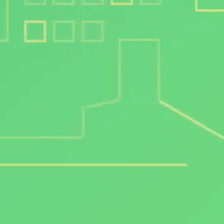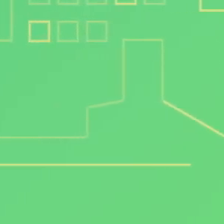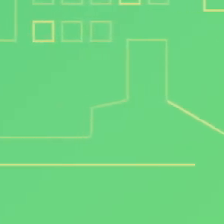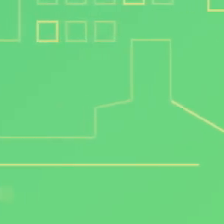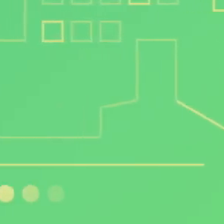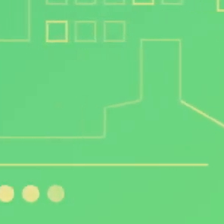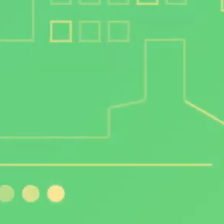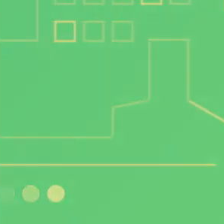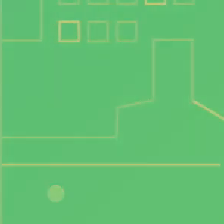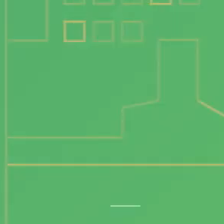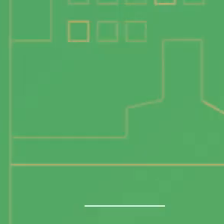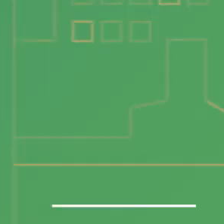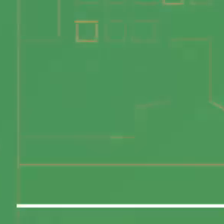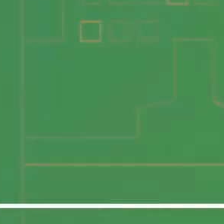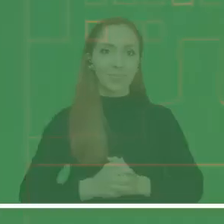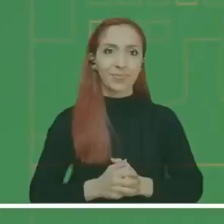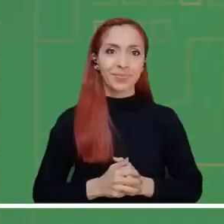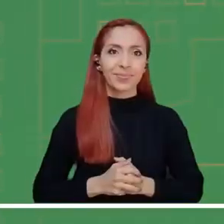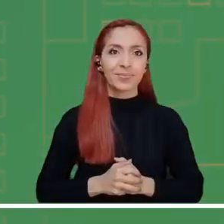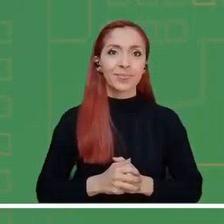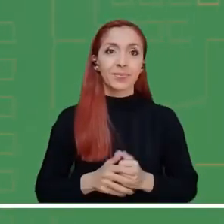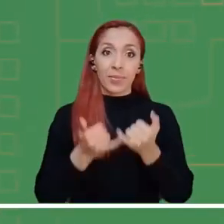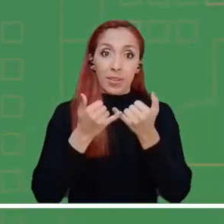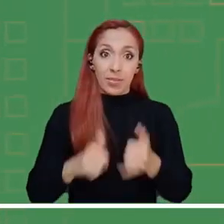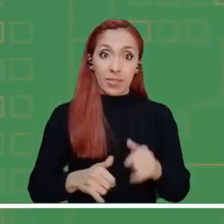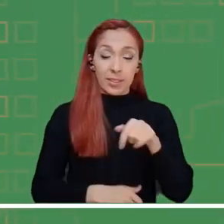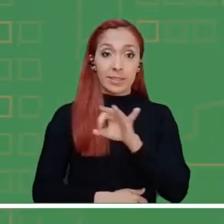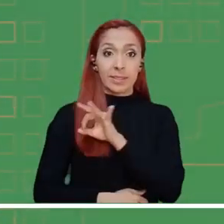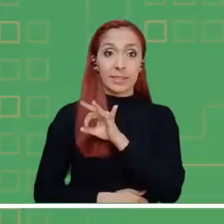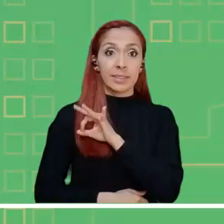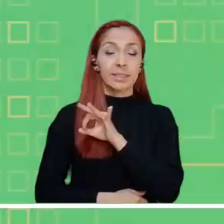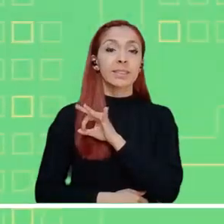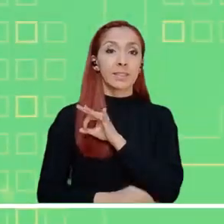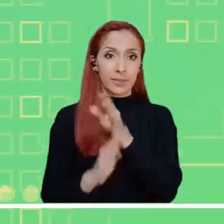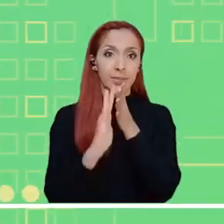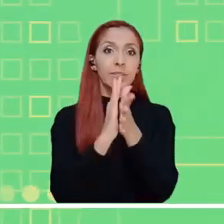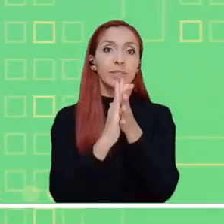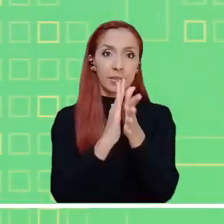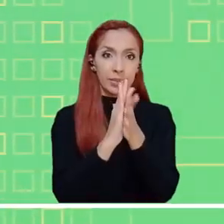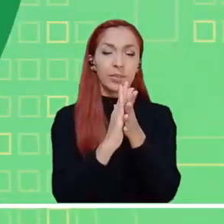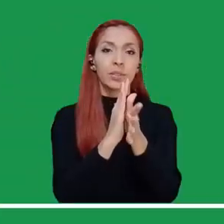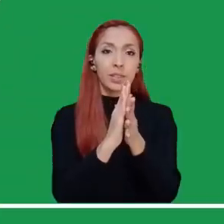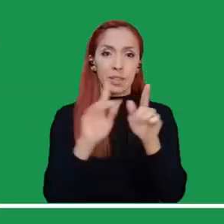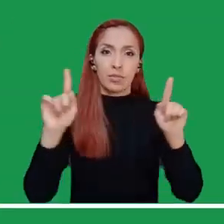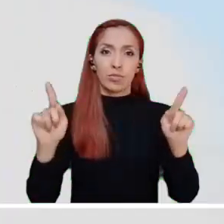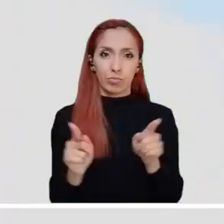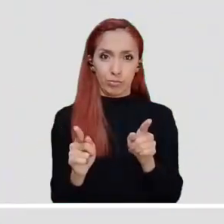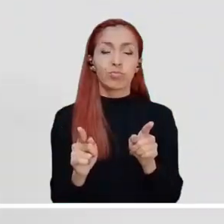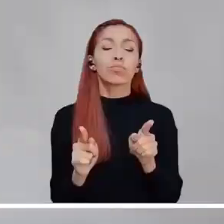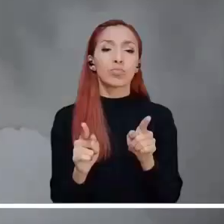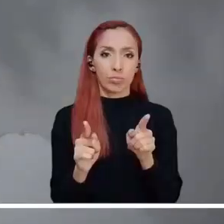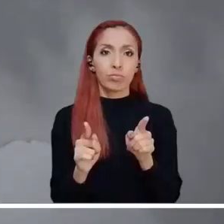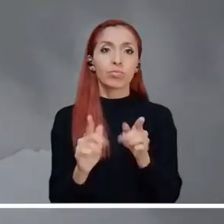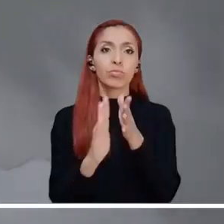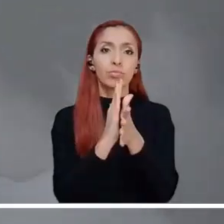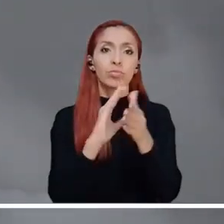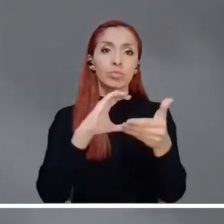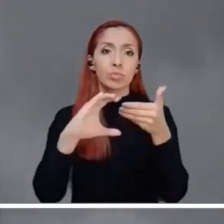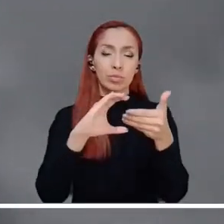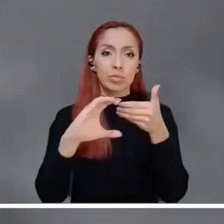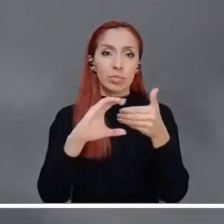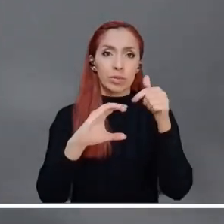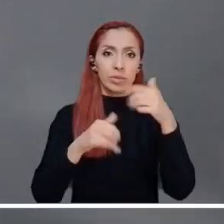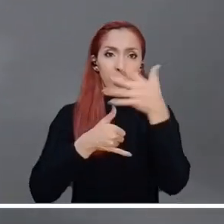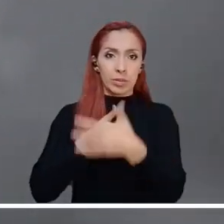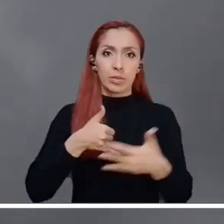Finalice este sábado informado gracias al resumen meteorológico para la noche en Colombia. Los sistemas